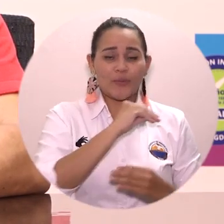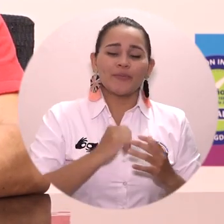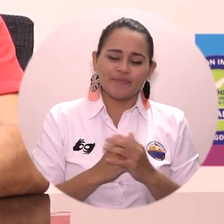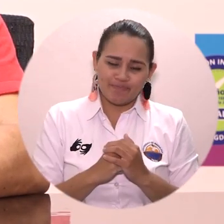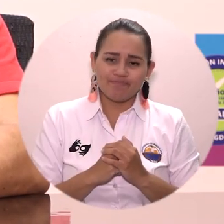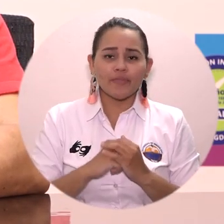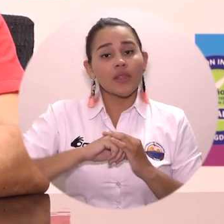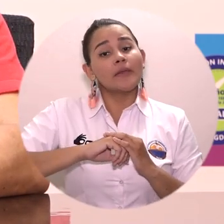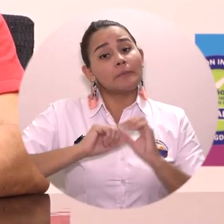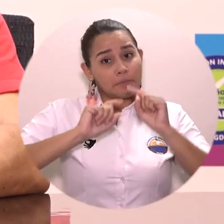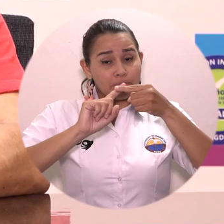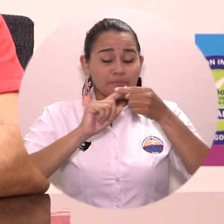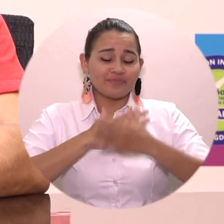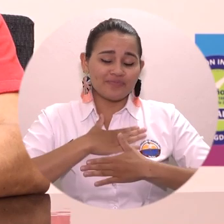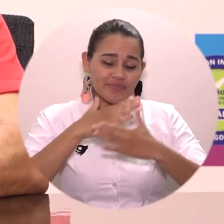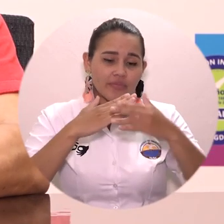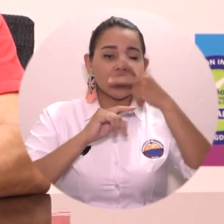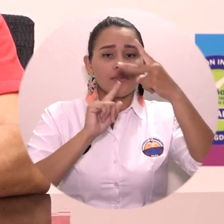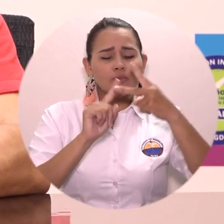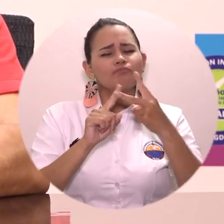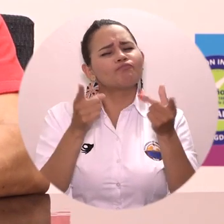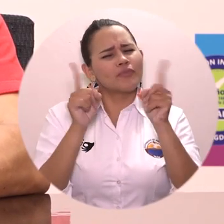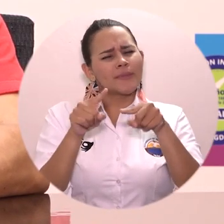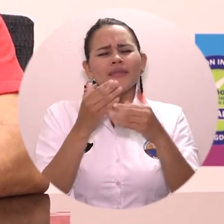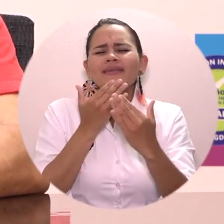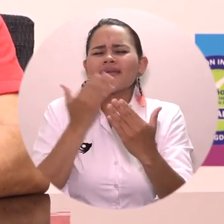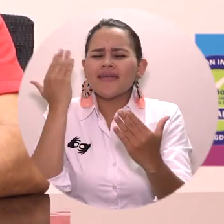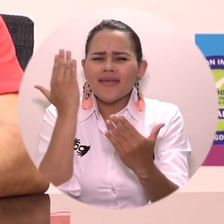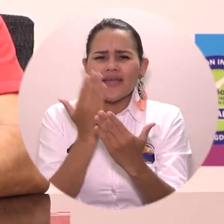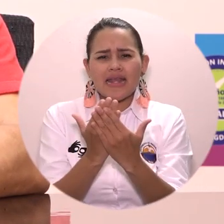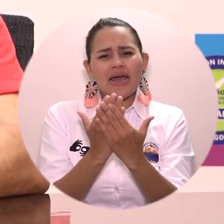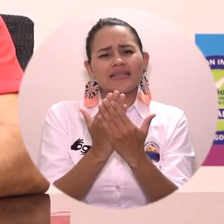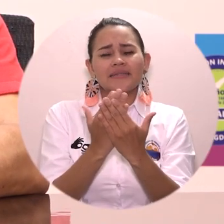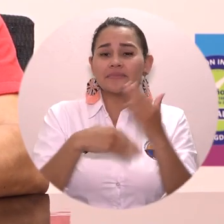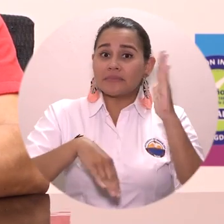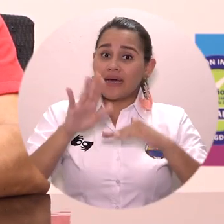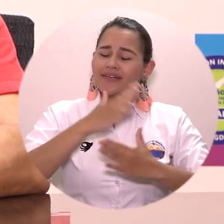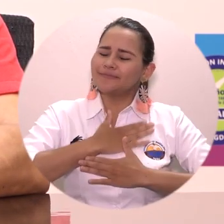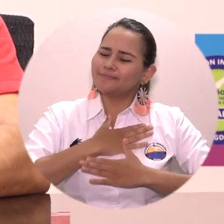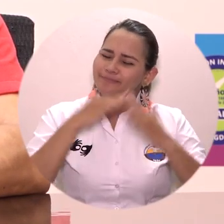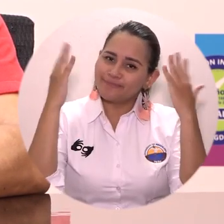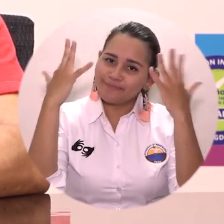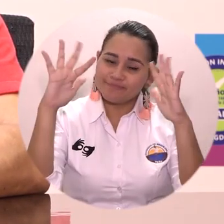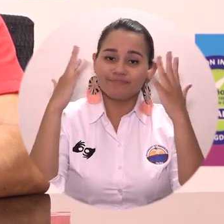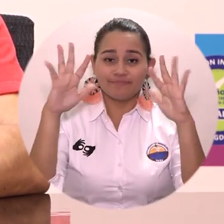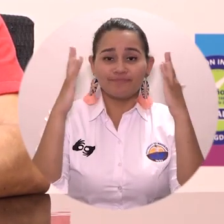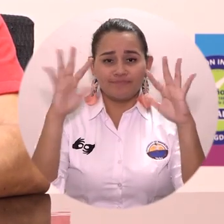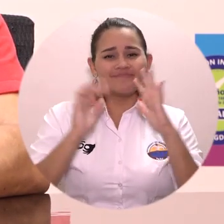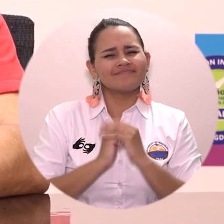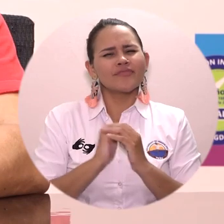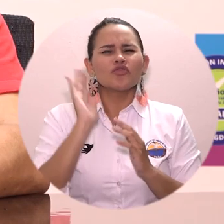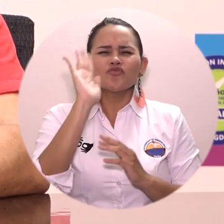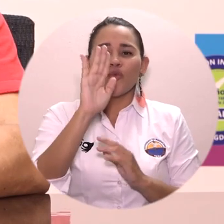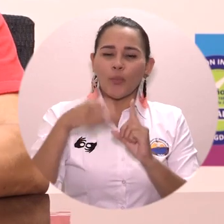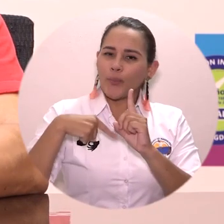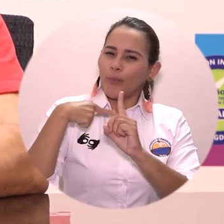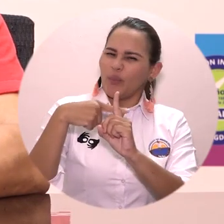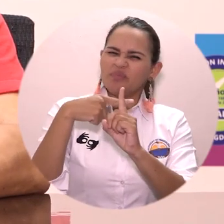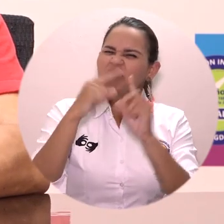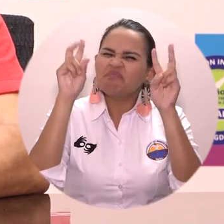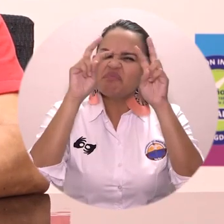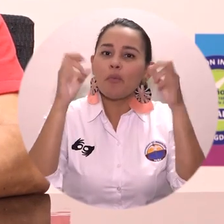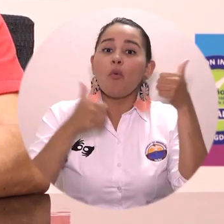en primer lugar y en segundo lugar agradecer y felicitar ese impulso positivo que ha tenido la